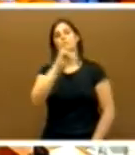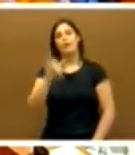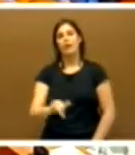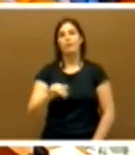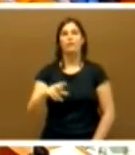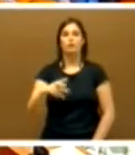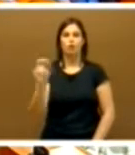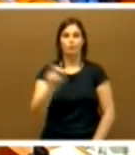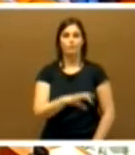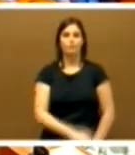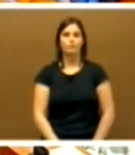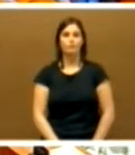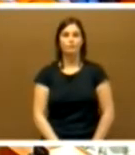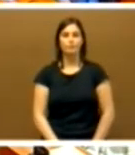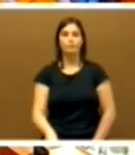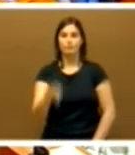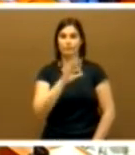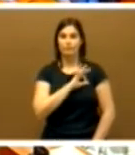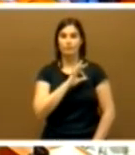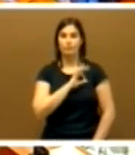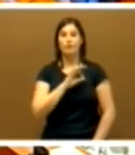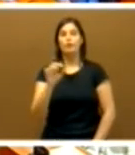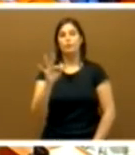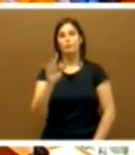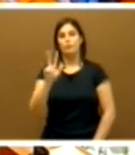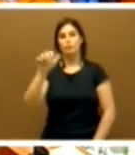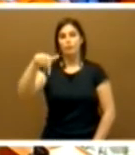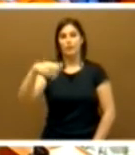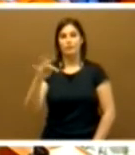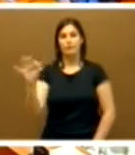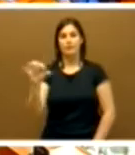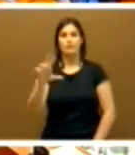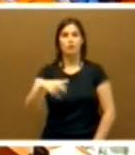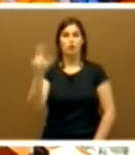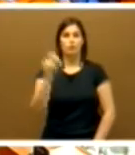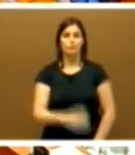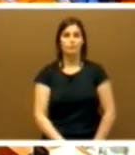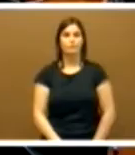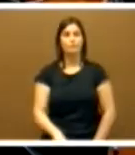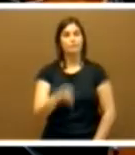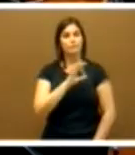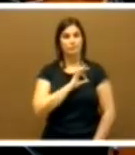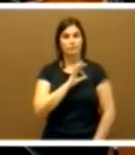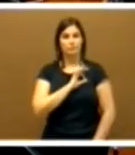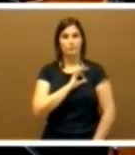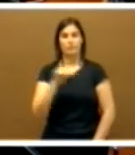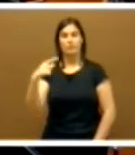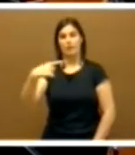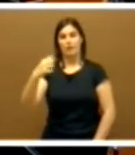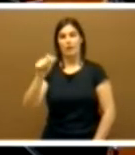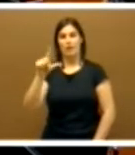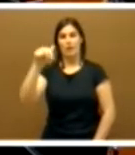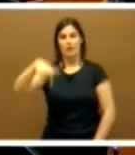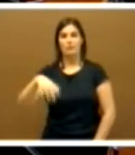Don Francisco Fuentes Gallardo Don Antonio Galán Berrocar